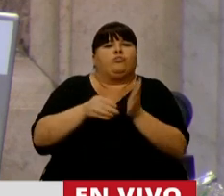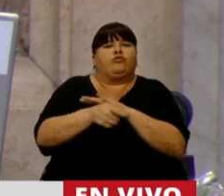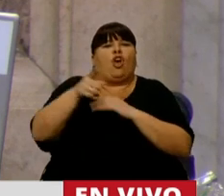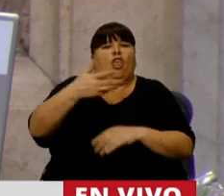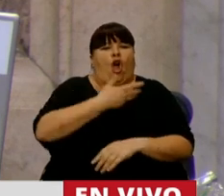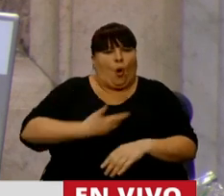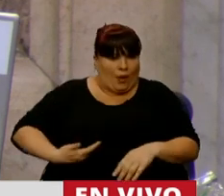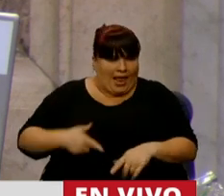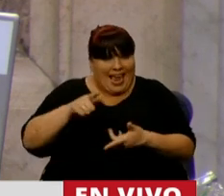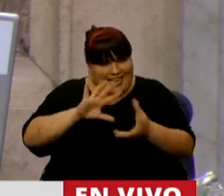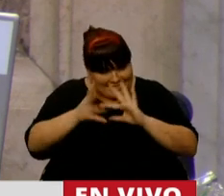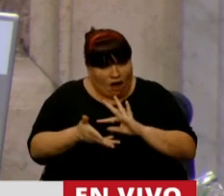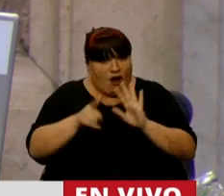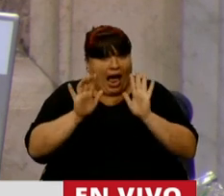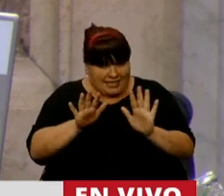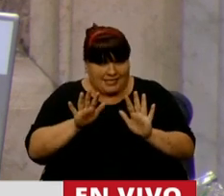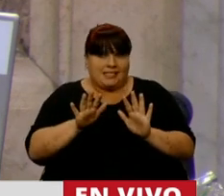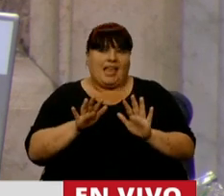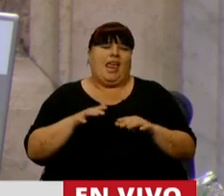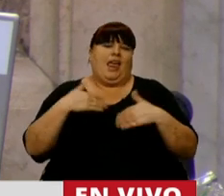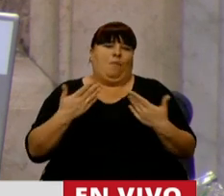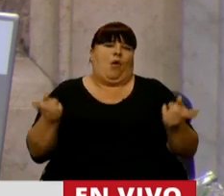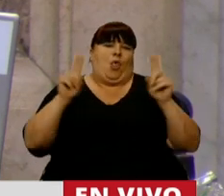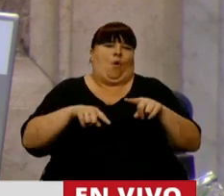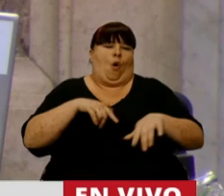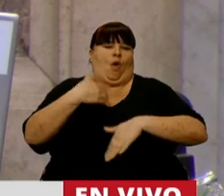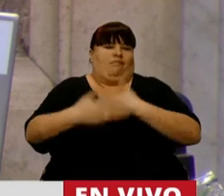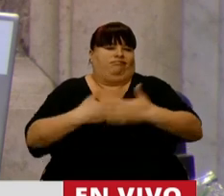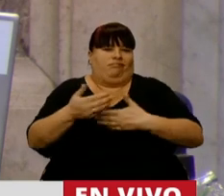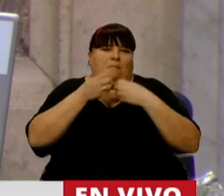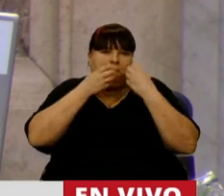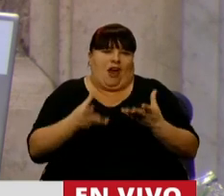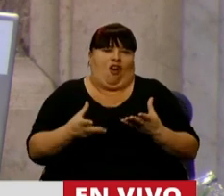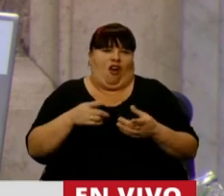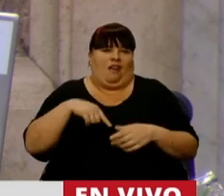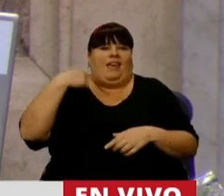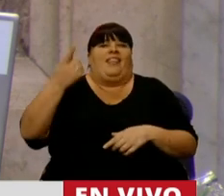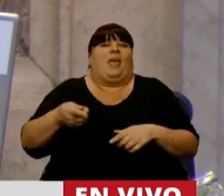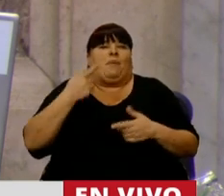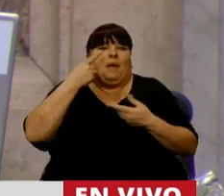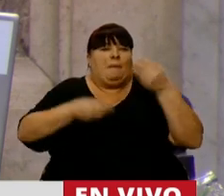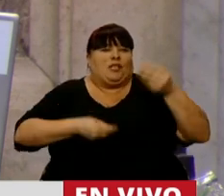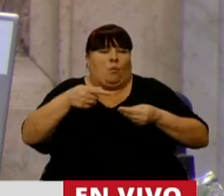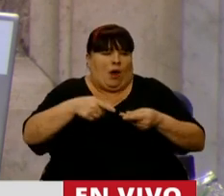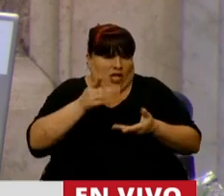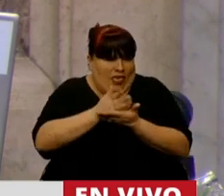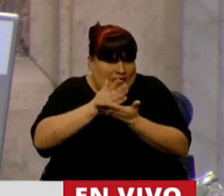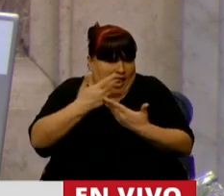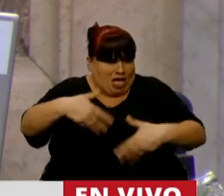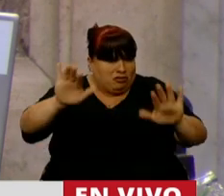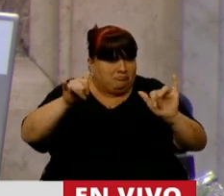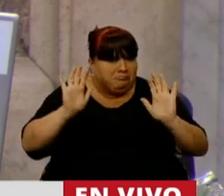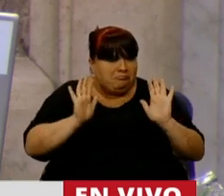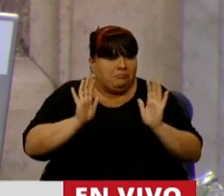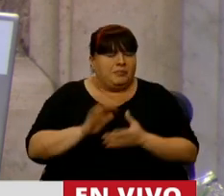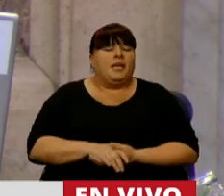gobierno. De esa manera, sí, seguramente recuperaríamos mucho más que la foto que se van a llevar de este presupuesto, que tienen derecho a llevársela.